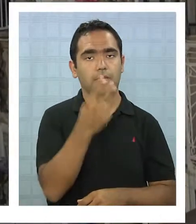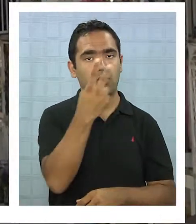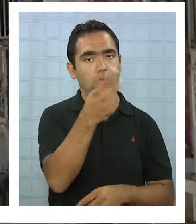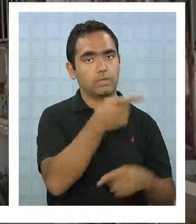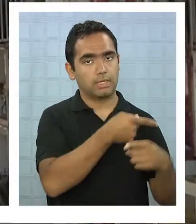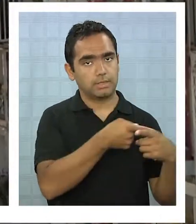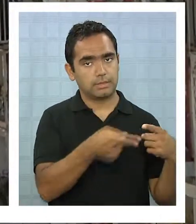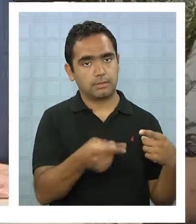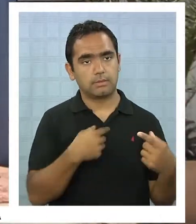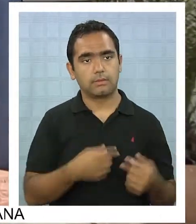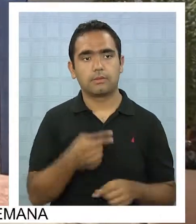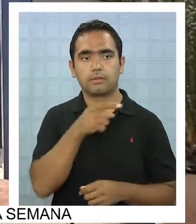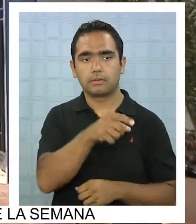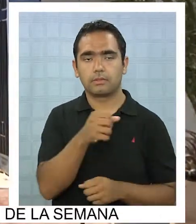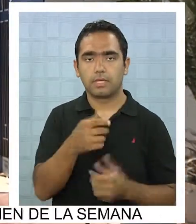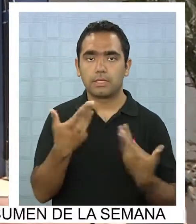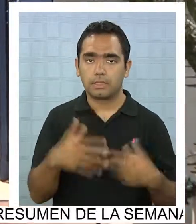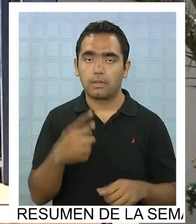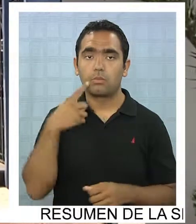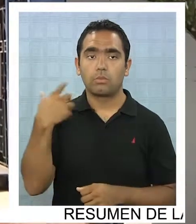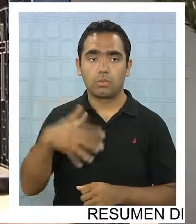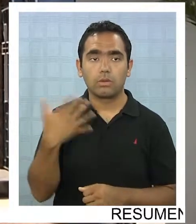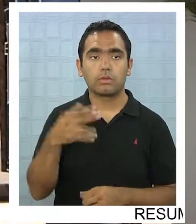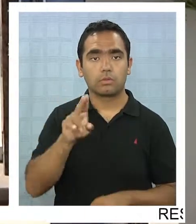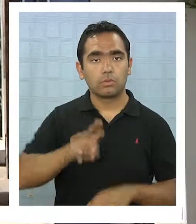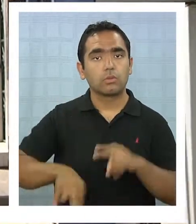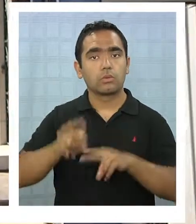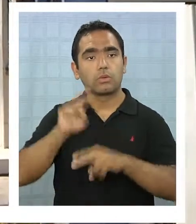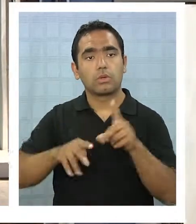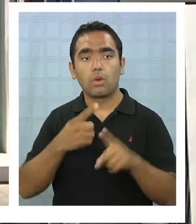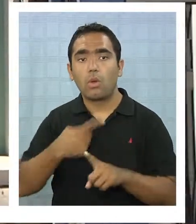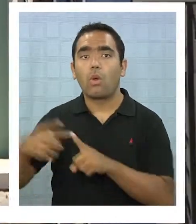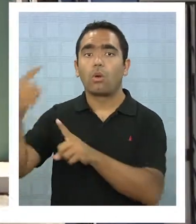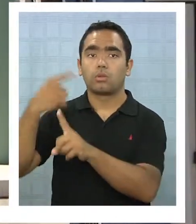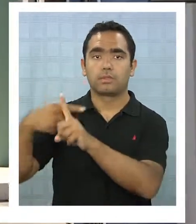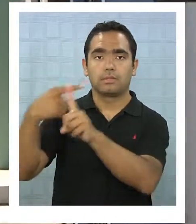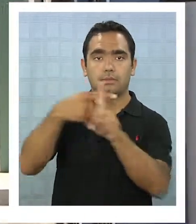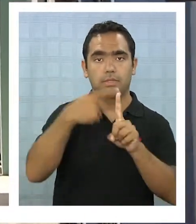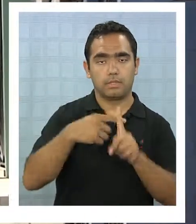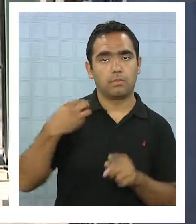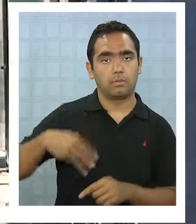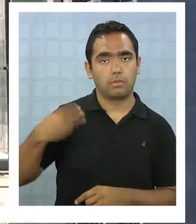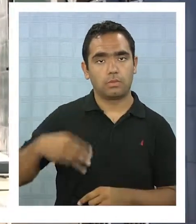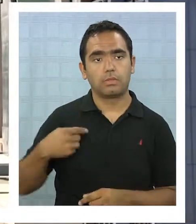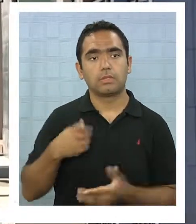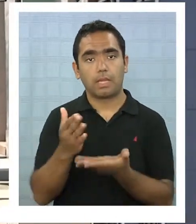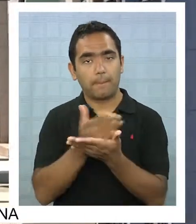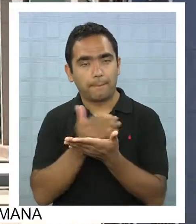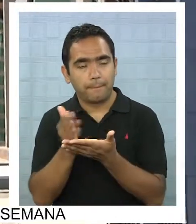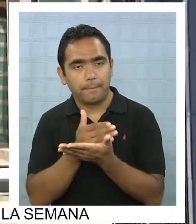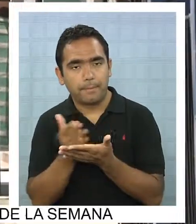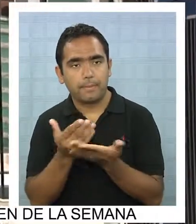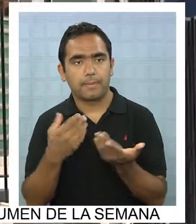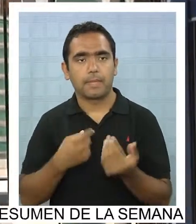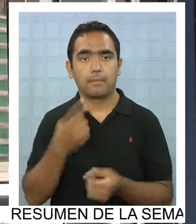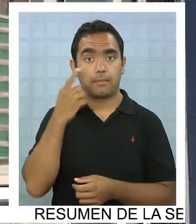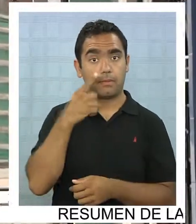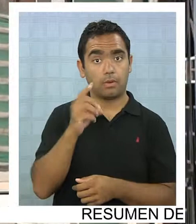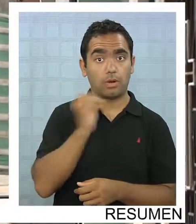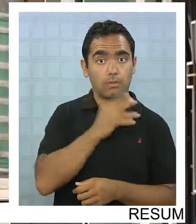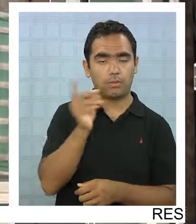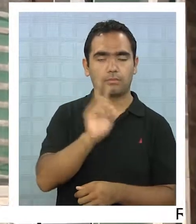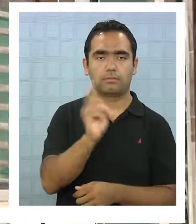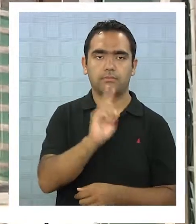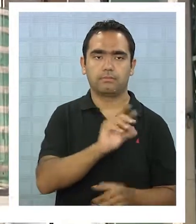embargo, ya se hace imperiosa la necesidad de construir otro cementerio municipal, lo que está en planes, aunque no inmediatos.